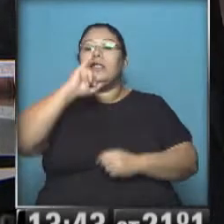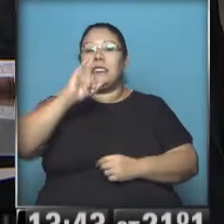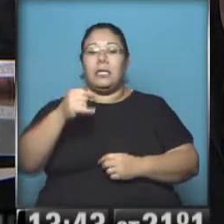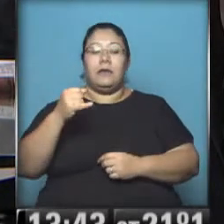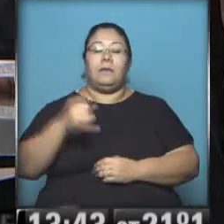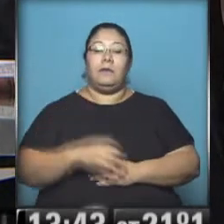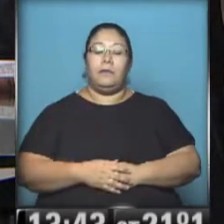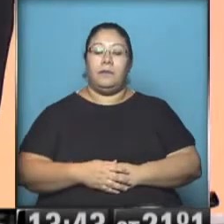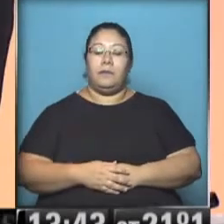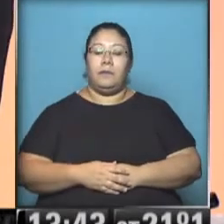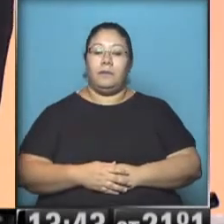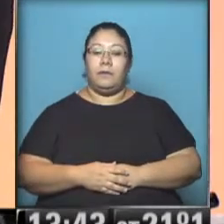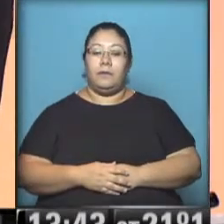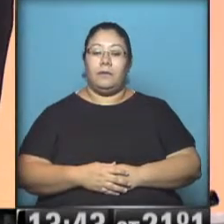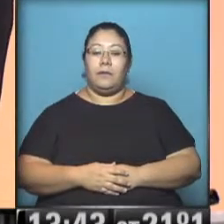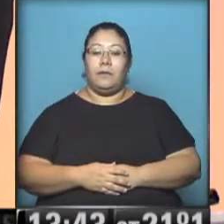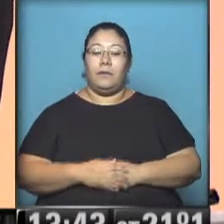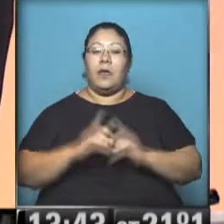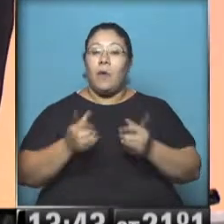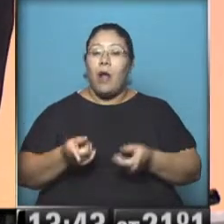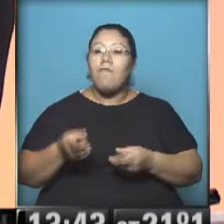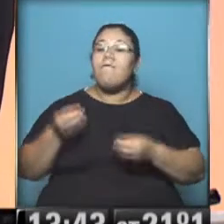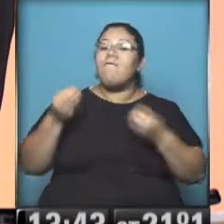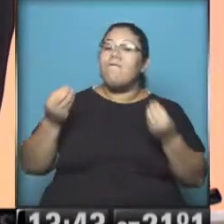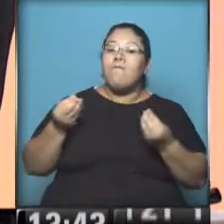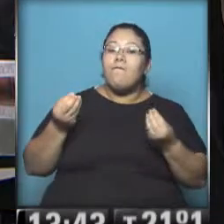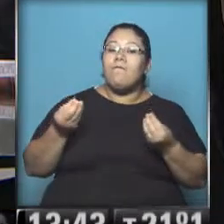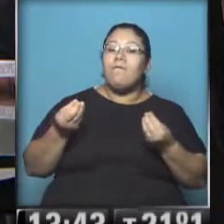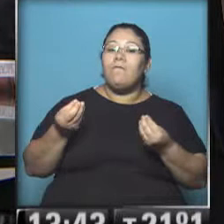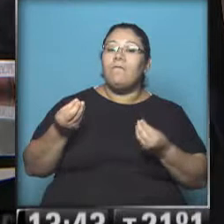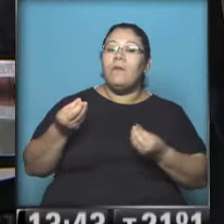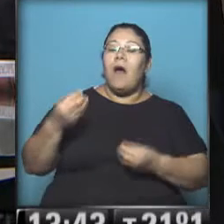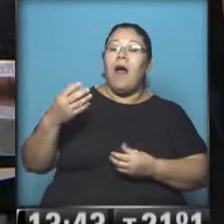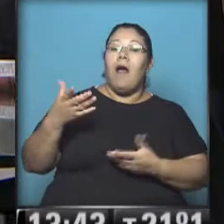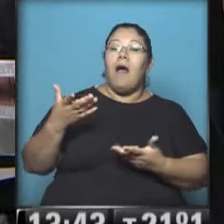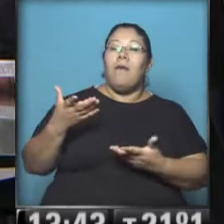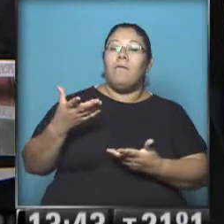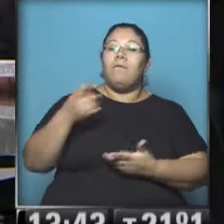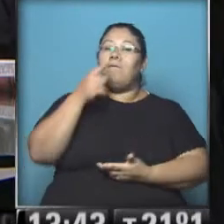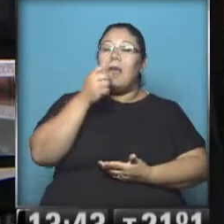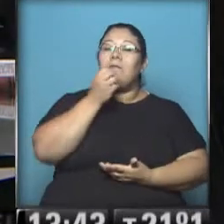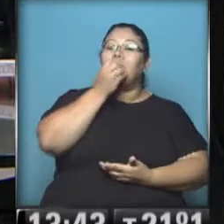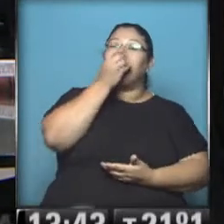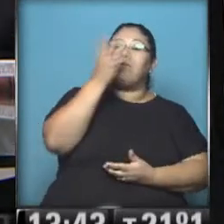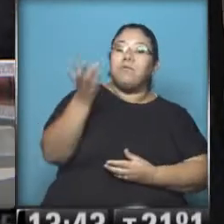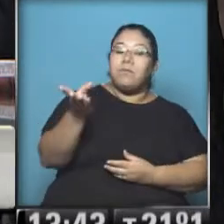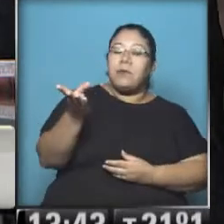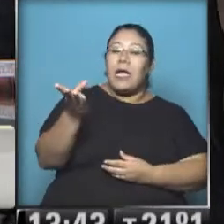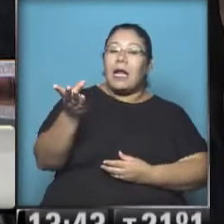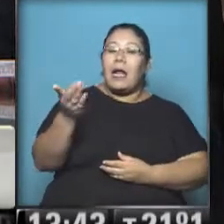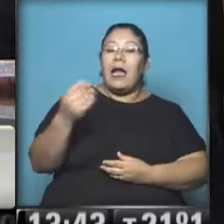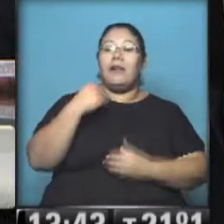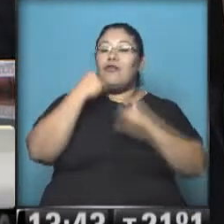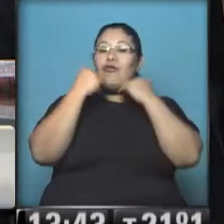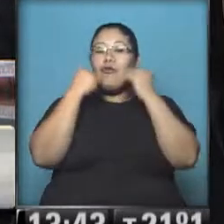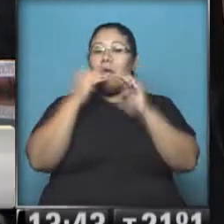Porque... Nos quedaremos sin saber qué iba a decir Nisman o se podrá recolectar esa prueba nuevamente y acceder y que